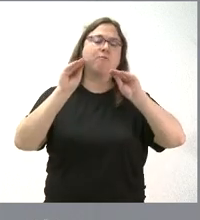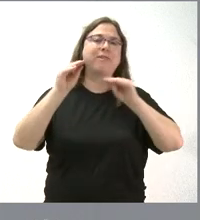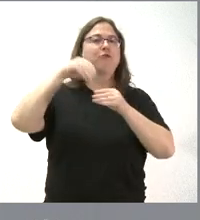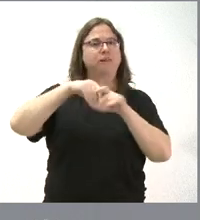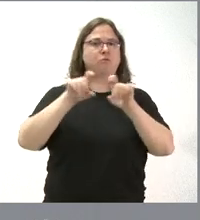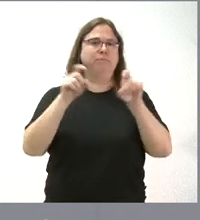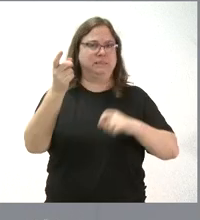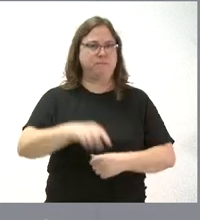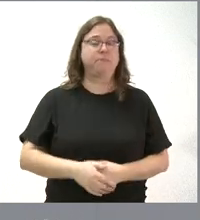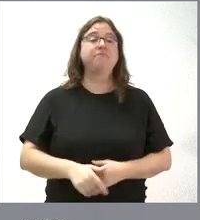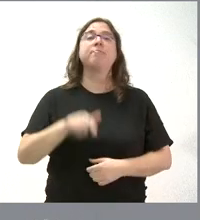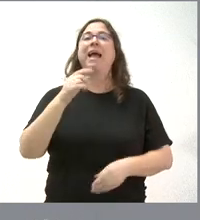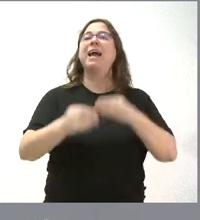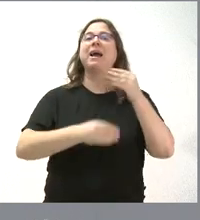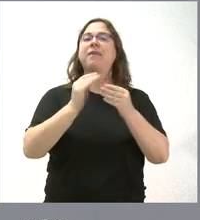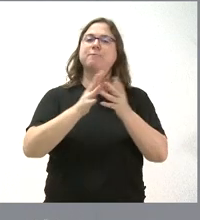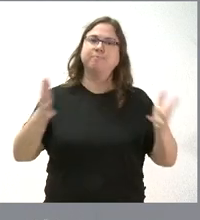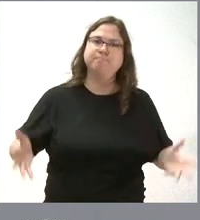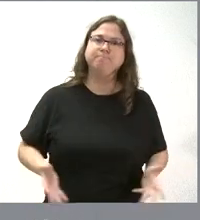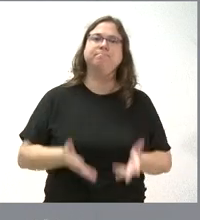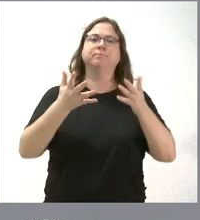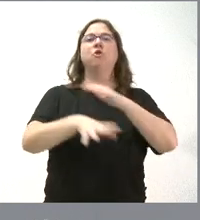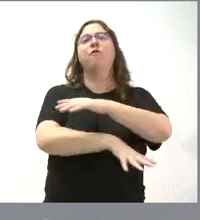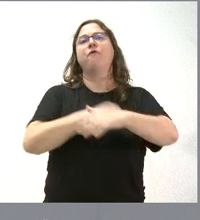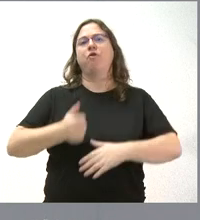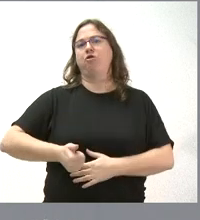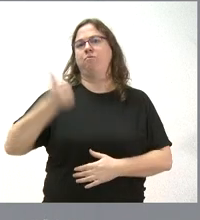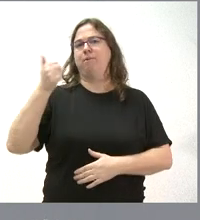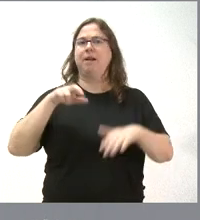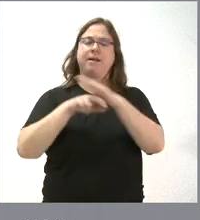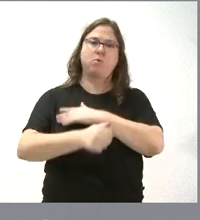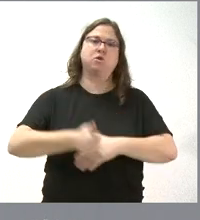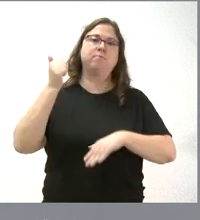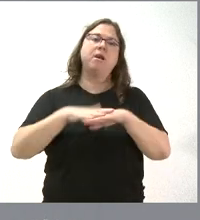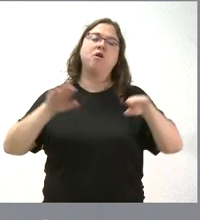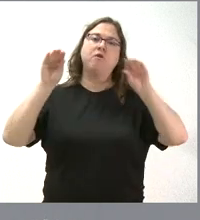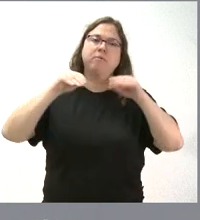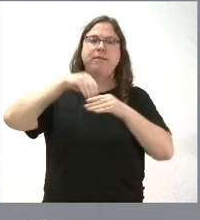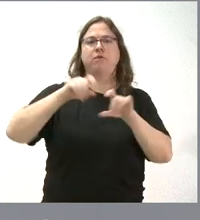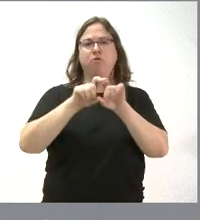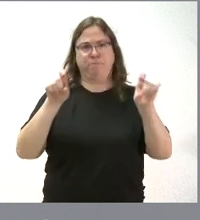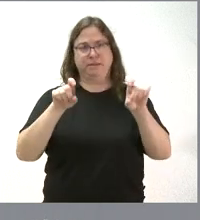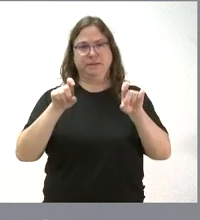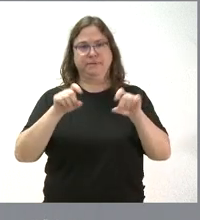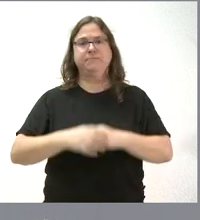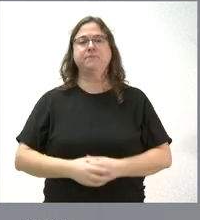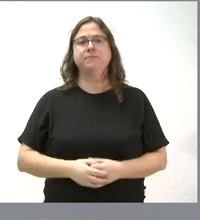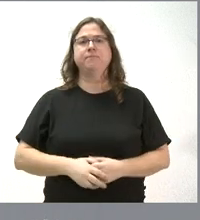las empresas. Aquí lo que hacemos es un impulso adicional con más fondos y con más recursos para la formación dentro de las empresas. Es un